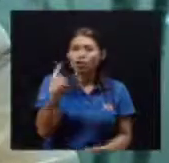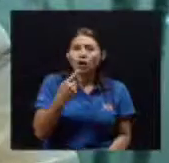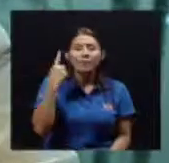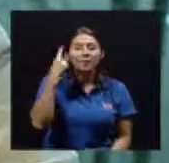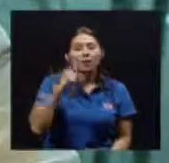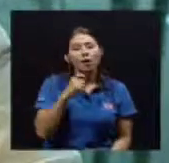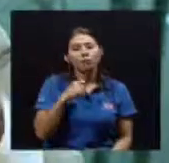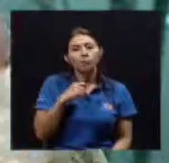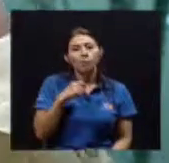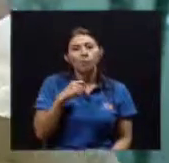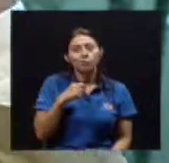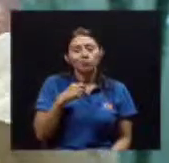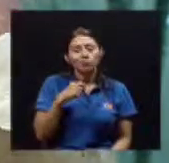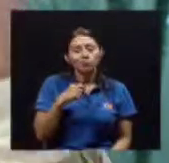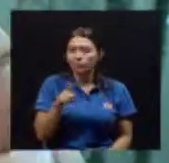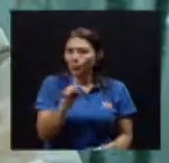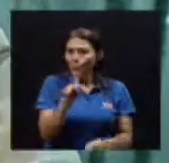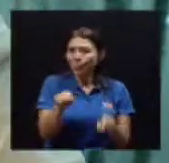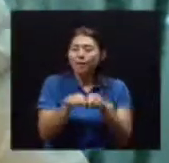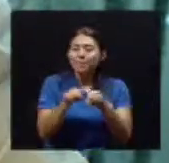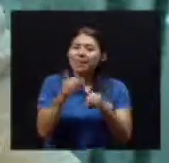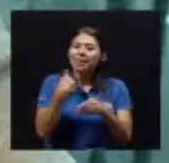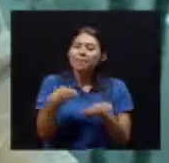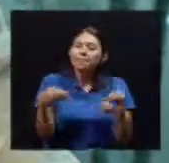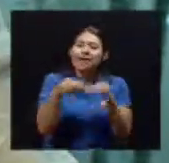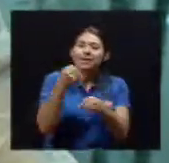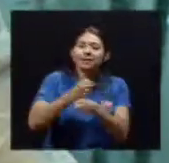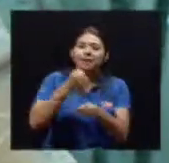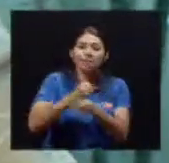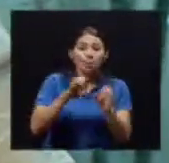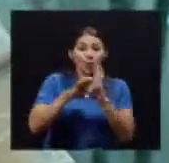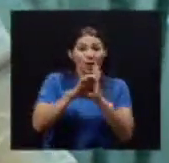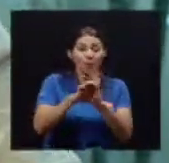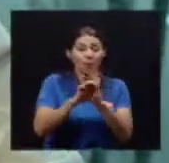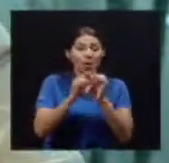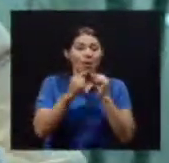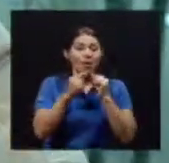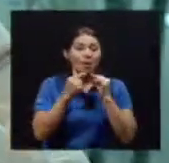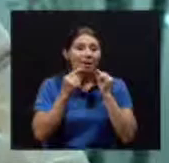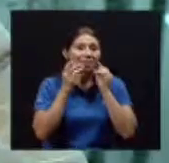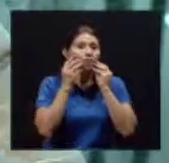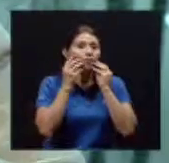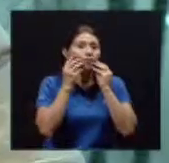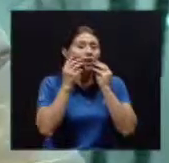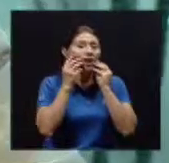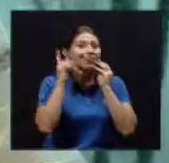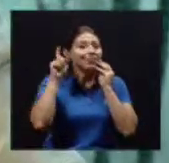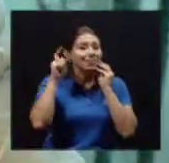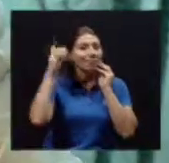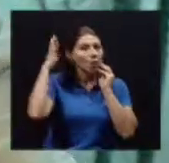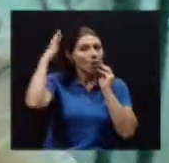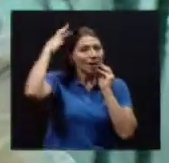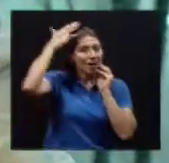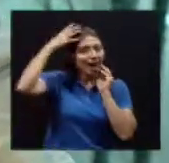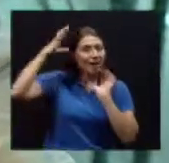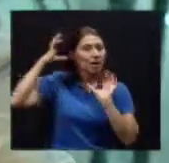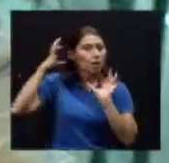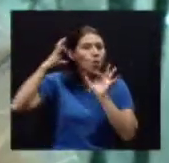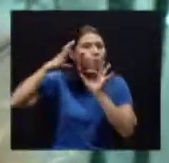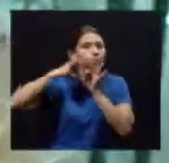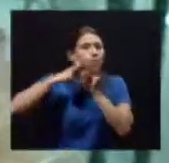temprano Va a tener problemas En la articulación Temporo-mandibular En la musculatura Va a tener Problemas posicionales Etcétera Etcétera